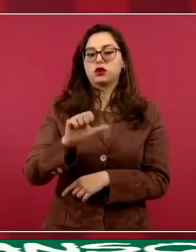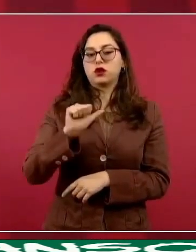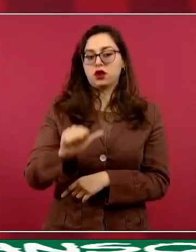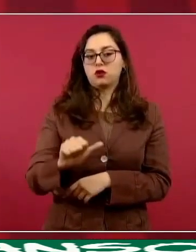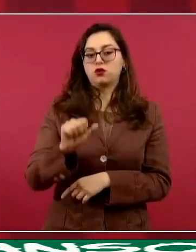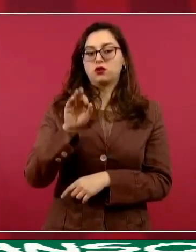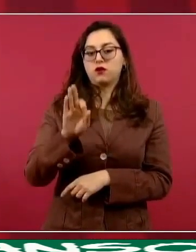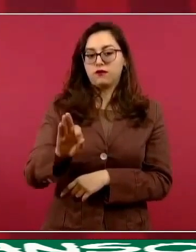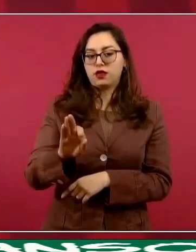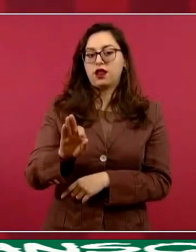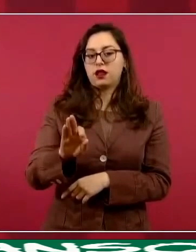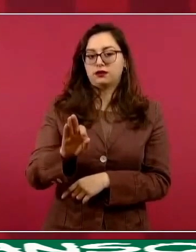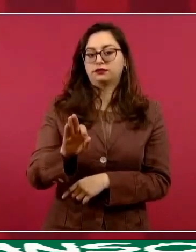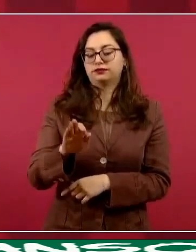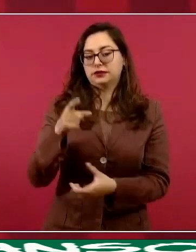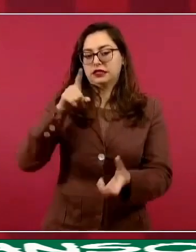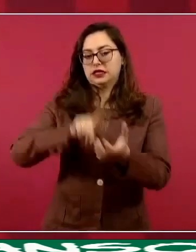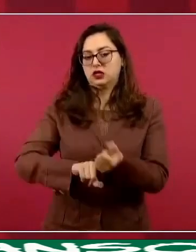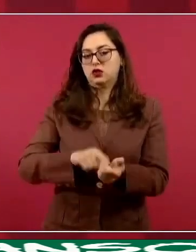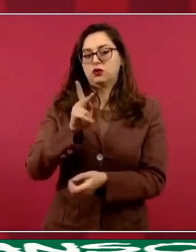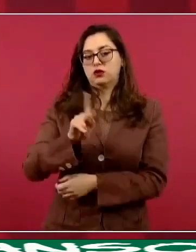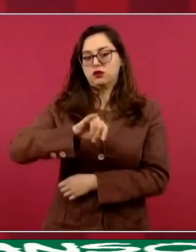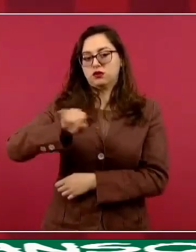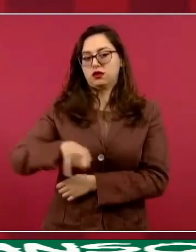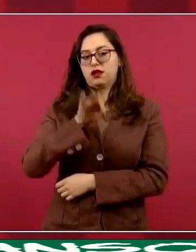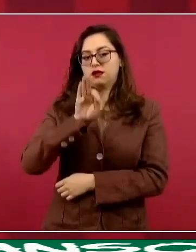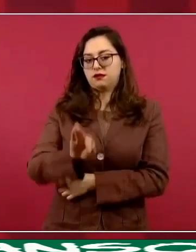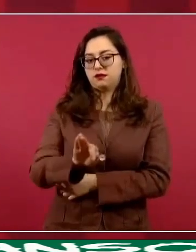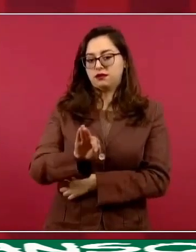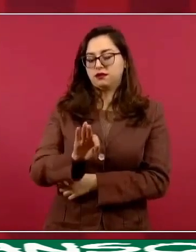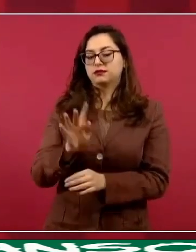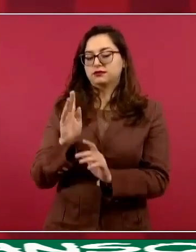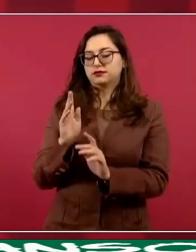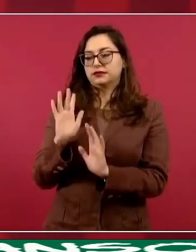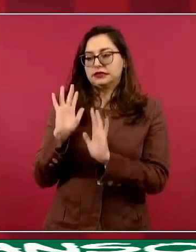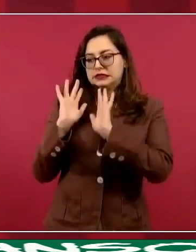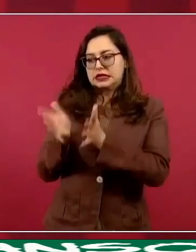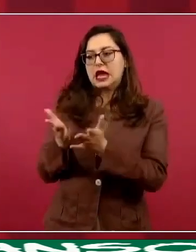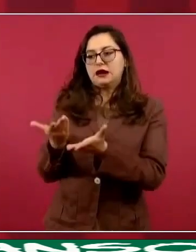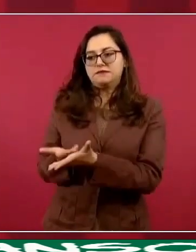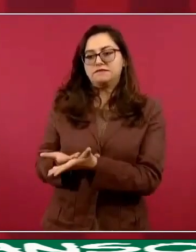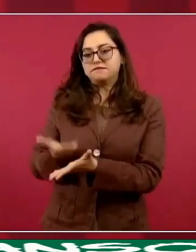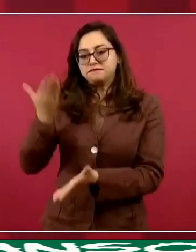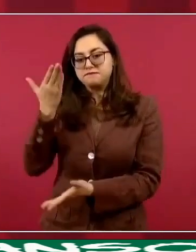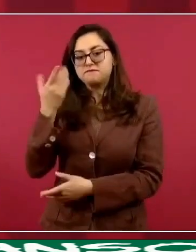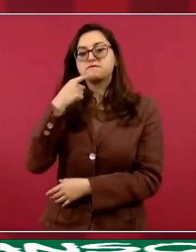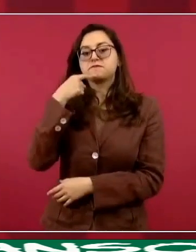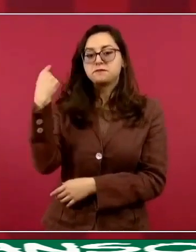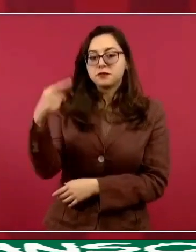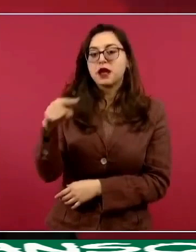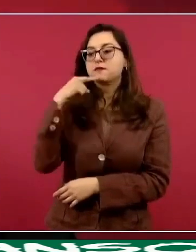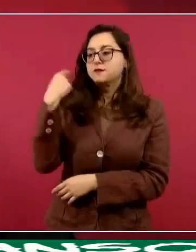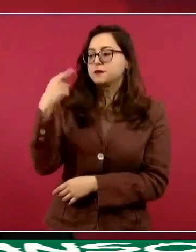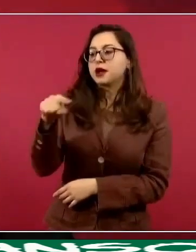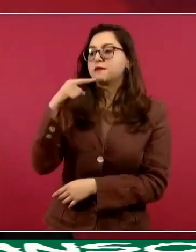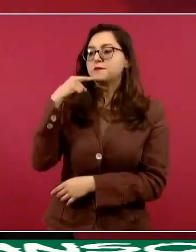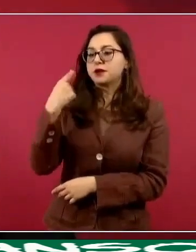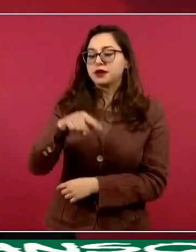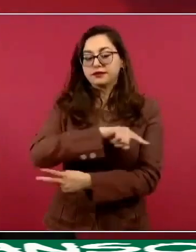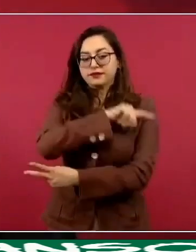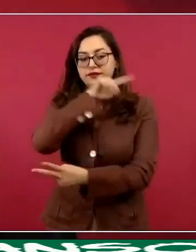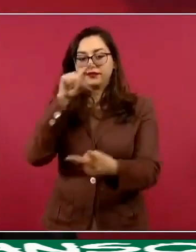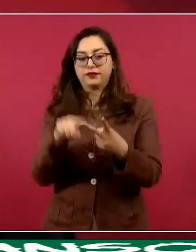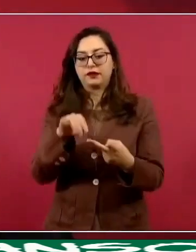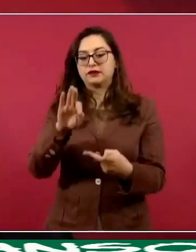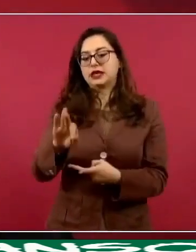Judicatura, del Poder Judicial, se están presentando denuncias y también ante la Fiscalía